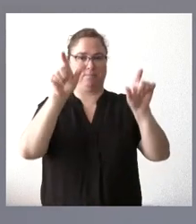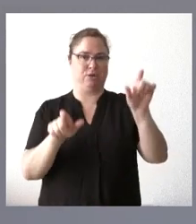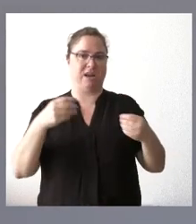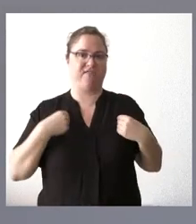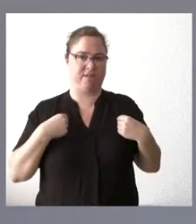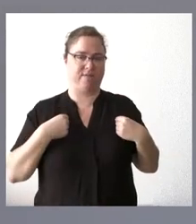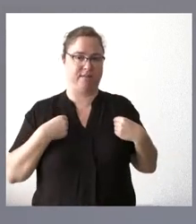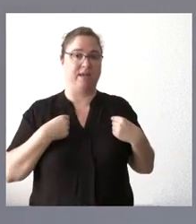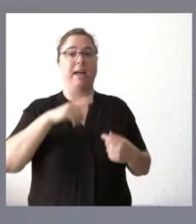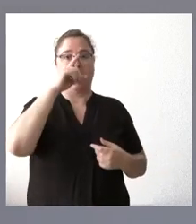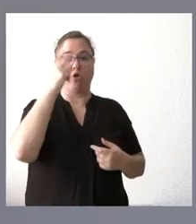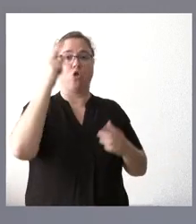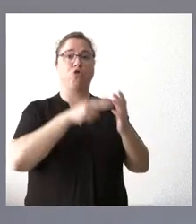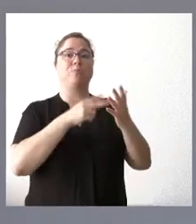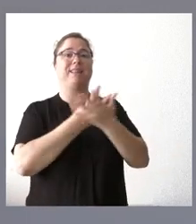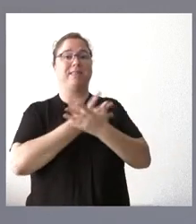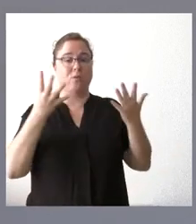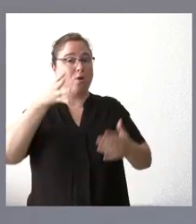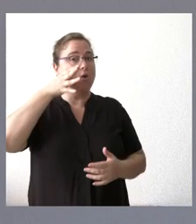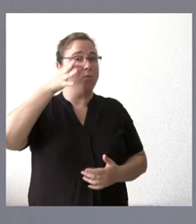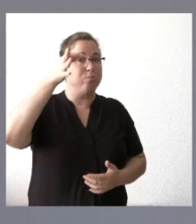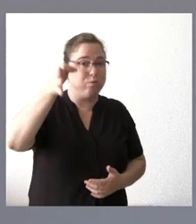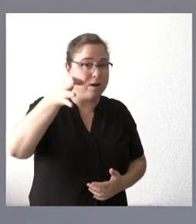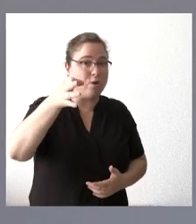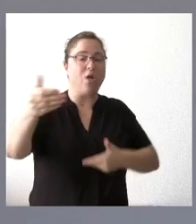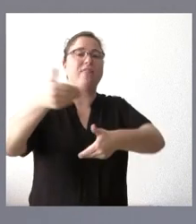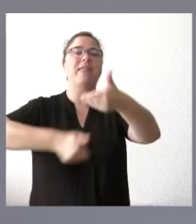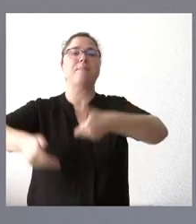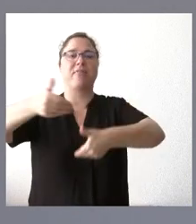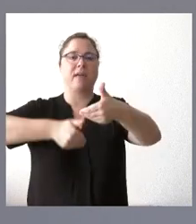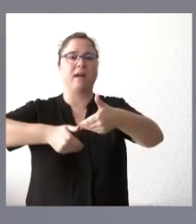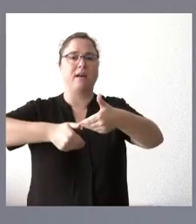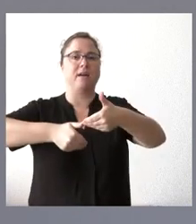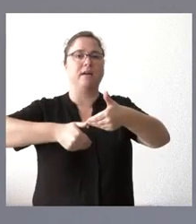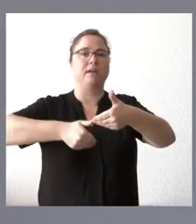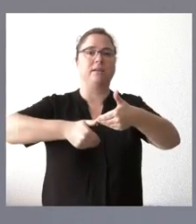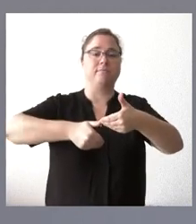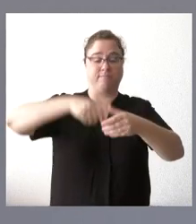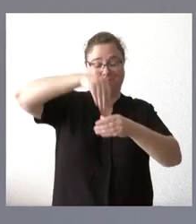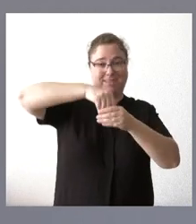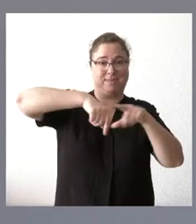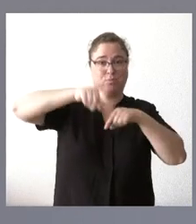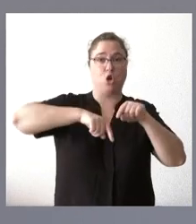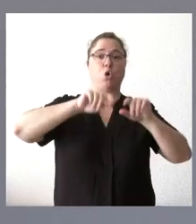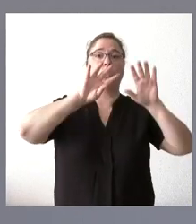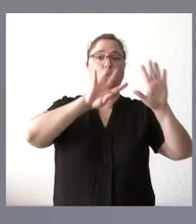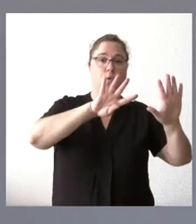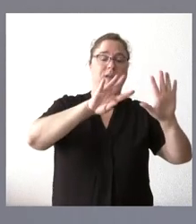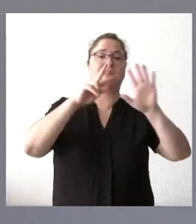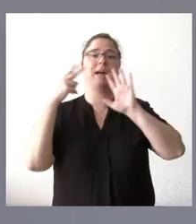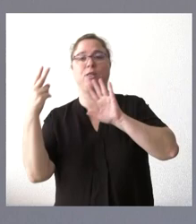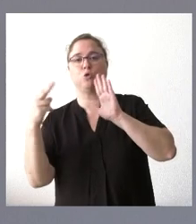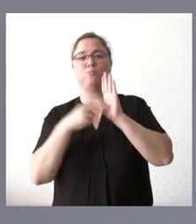En 2019, estos municipios tuvieron una demanda intraautonómica de 92.078